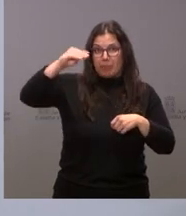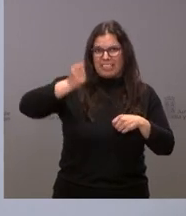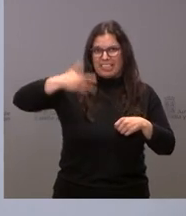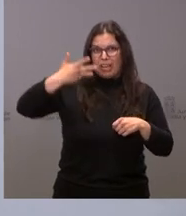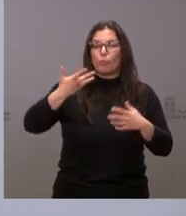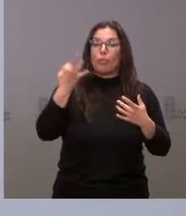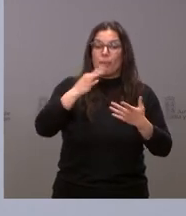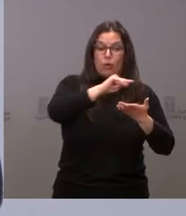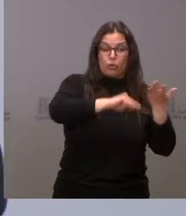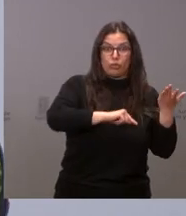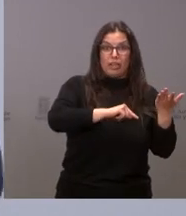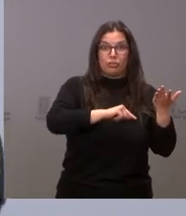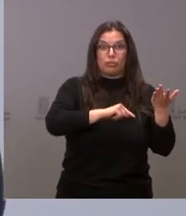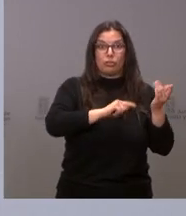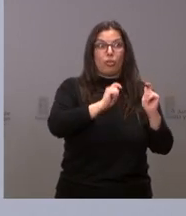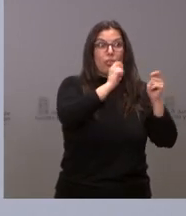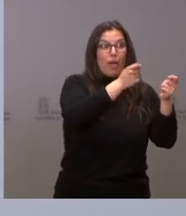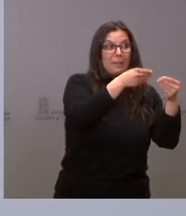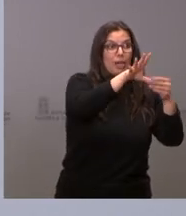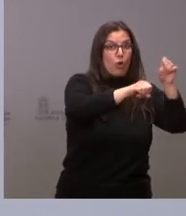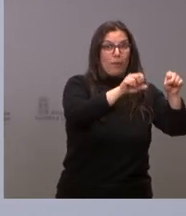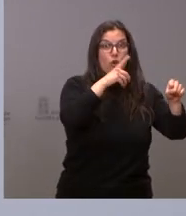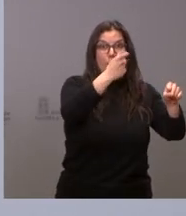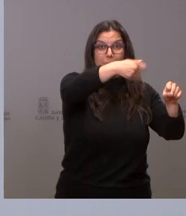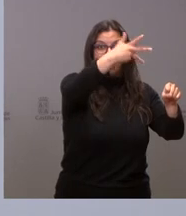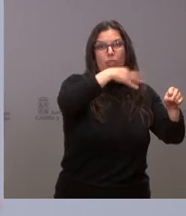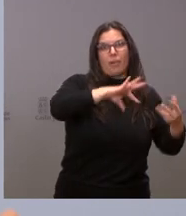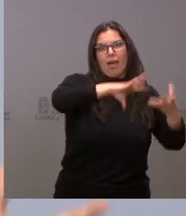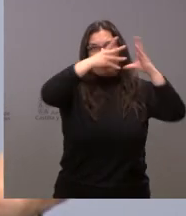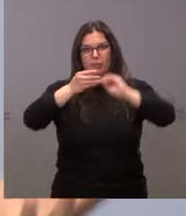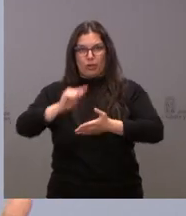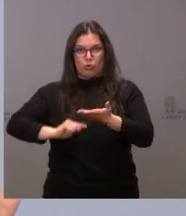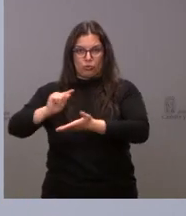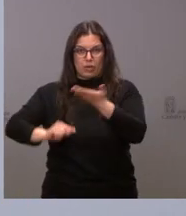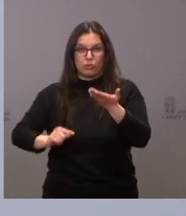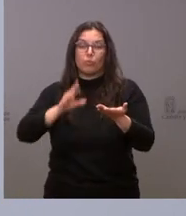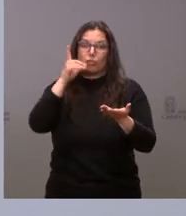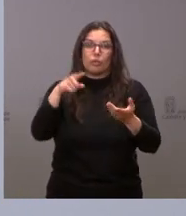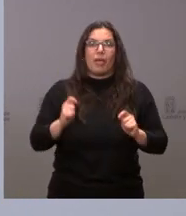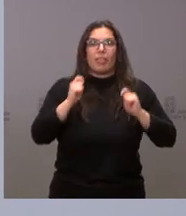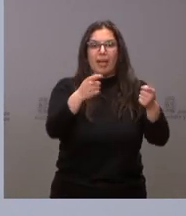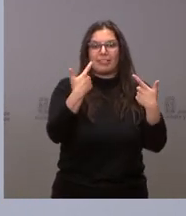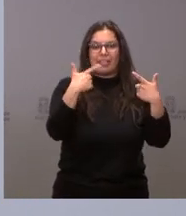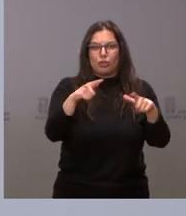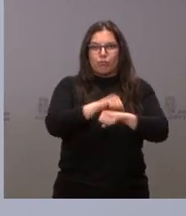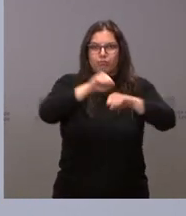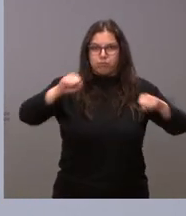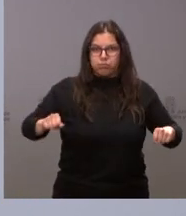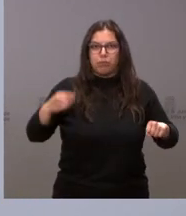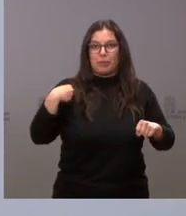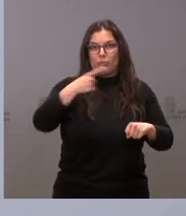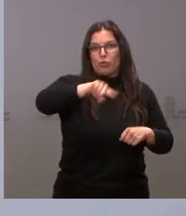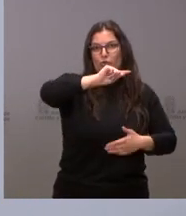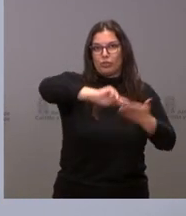esos contratos a la realidad económica actual y eso va a permitir también fortalecer a un sector que es el que